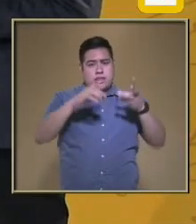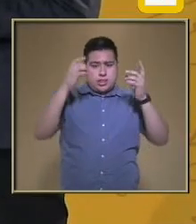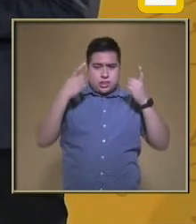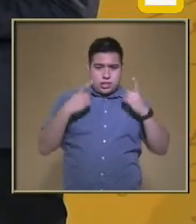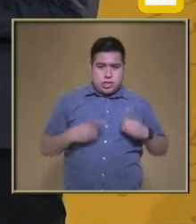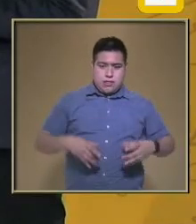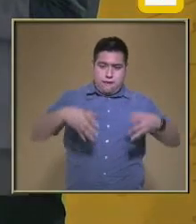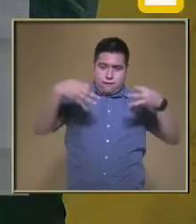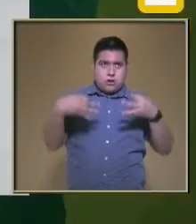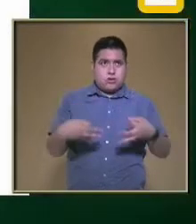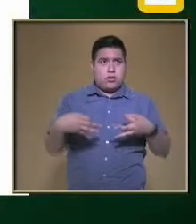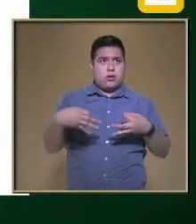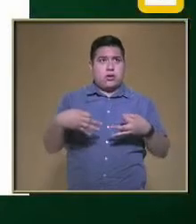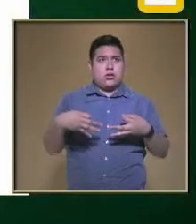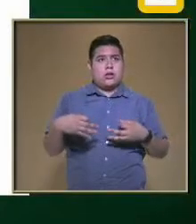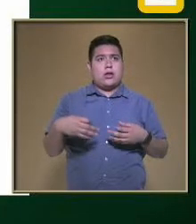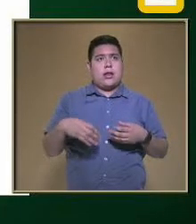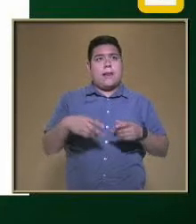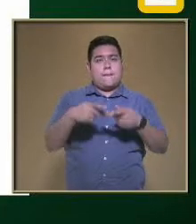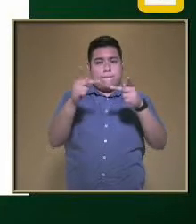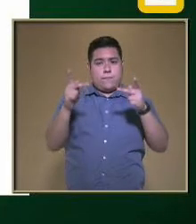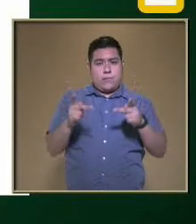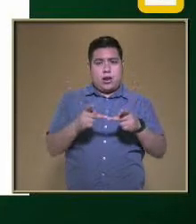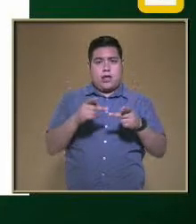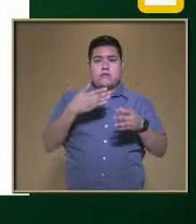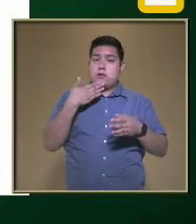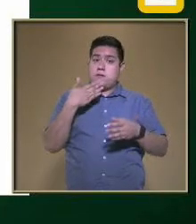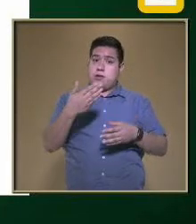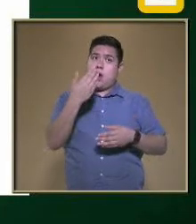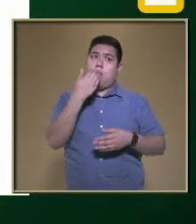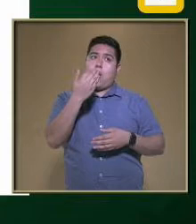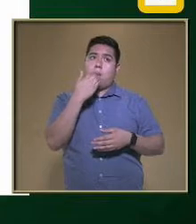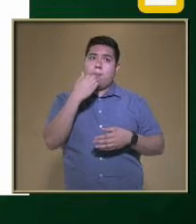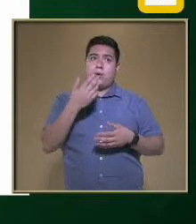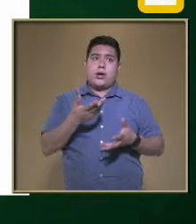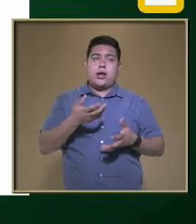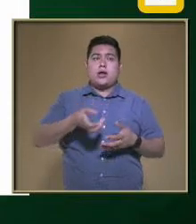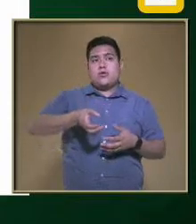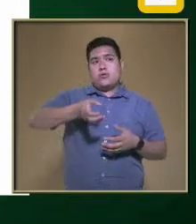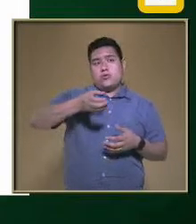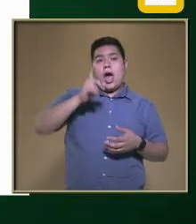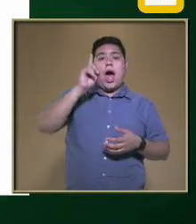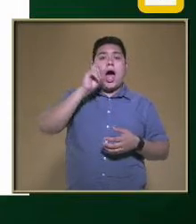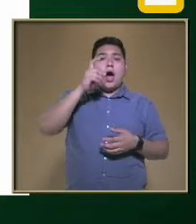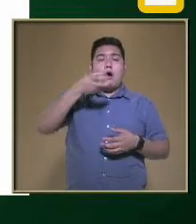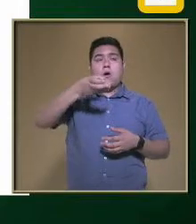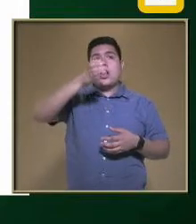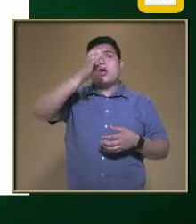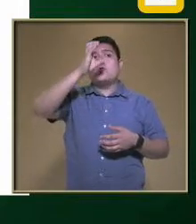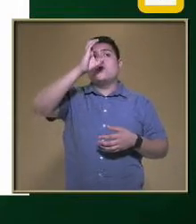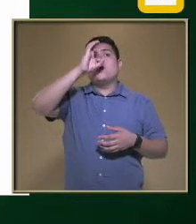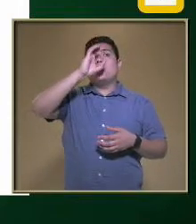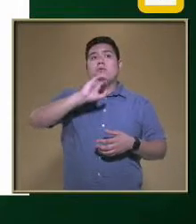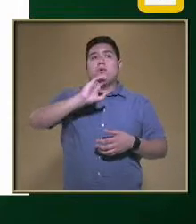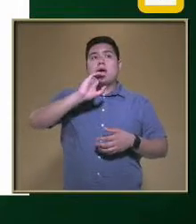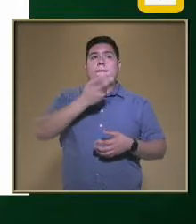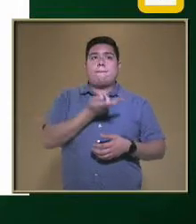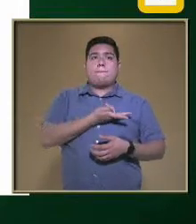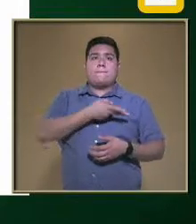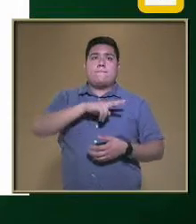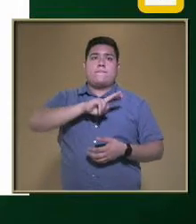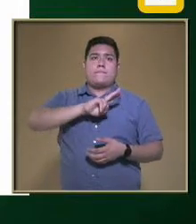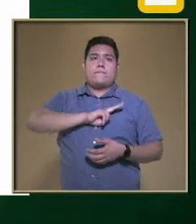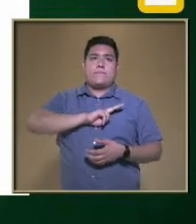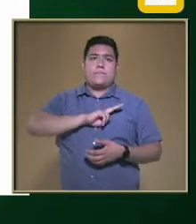correcta Plato del buen comer Lo que es hidratación Y nutrimentos Aquí hidratación Por supuesto Se refiere Al